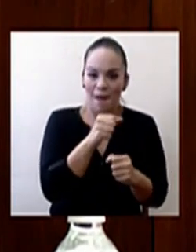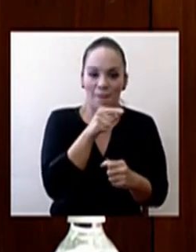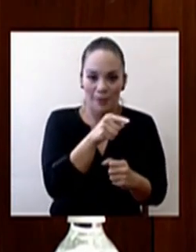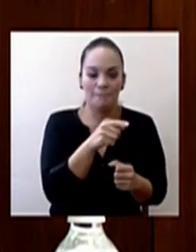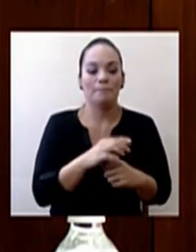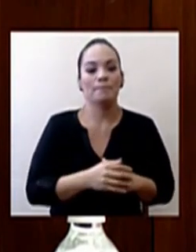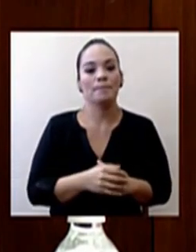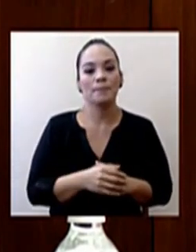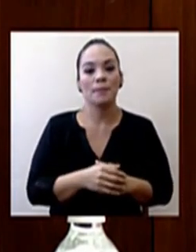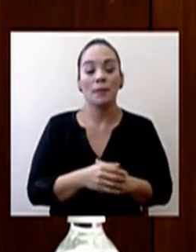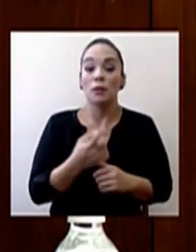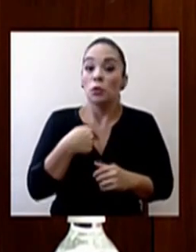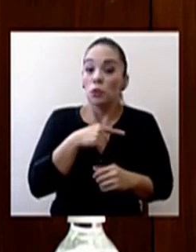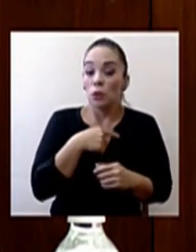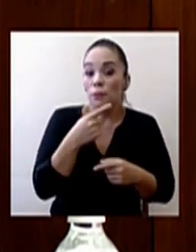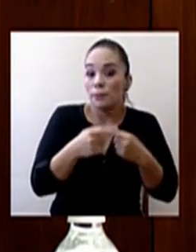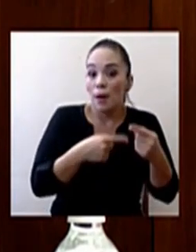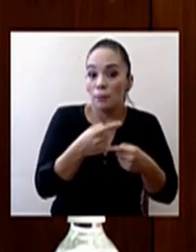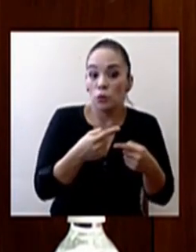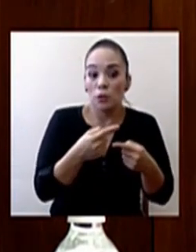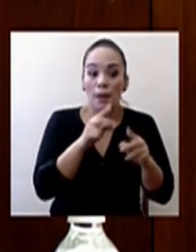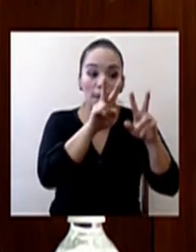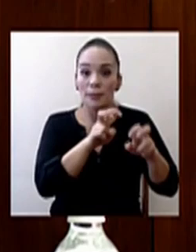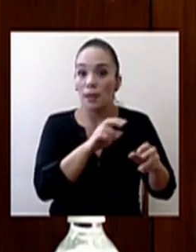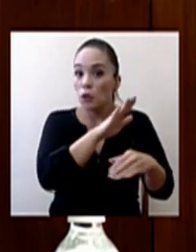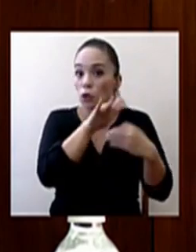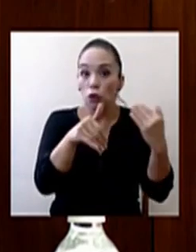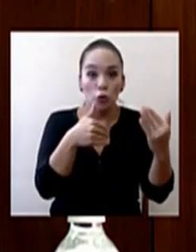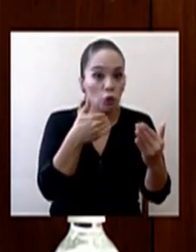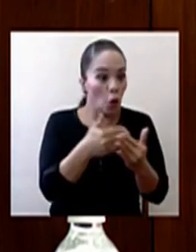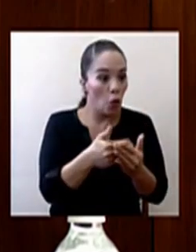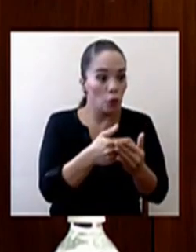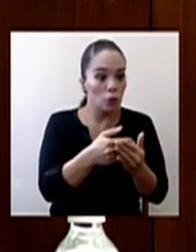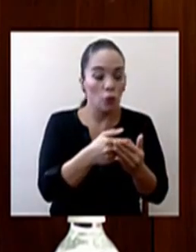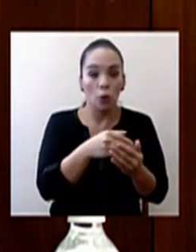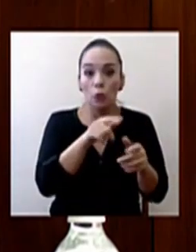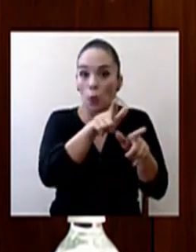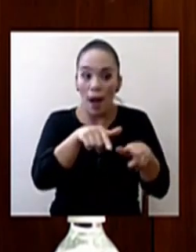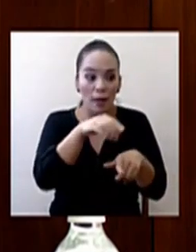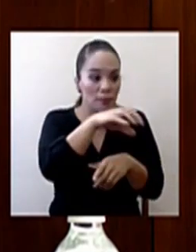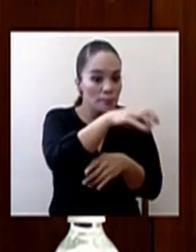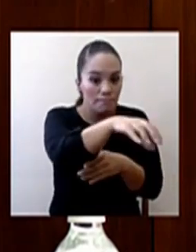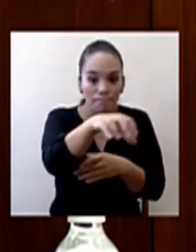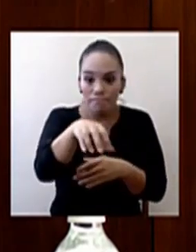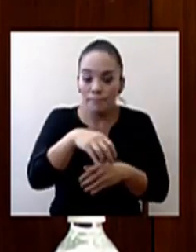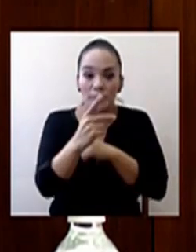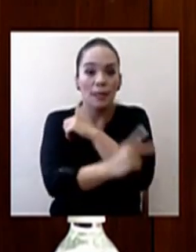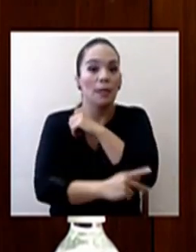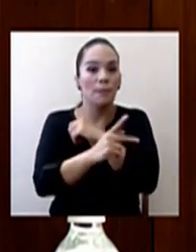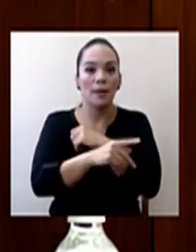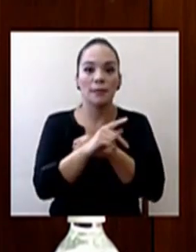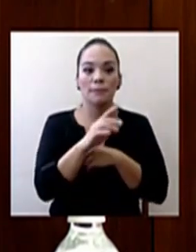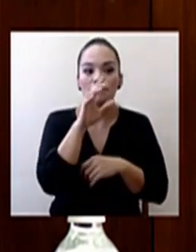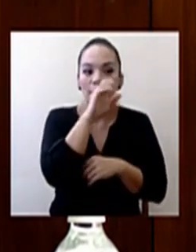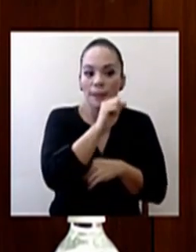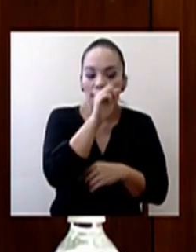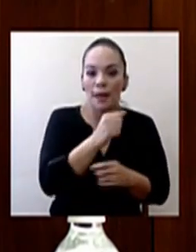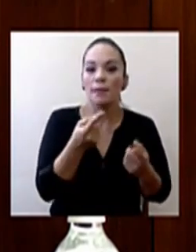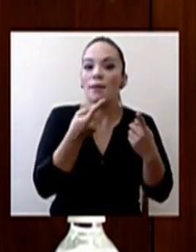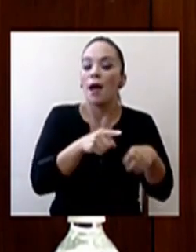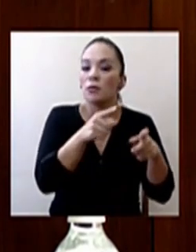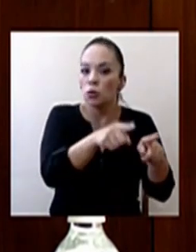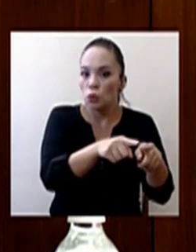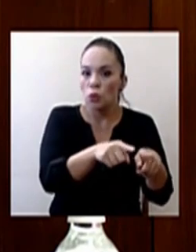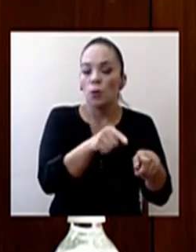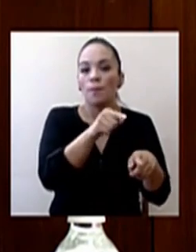vamos a explorar todos los puntos del país donde podamos detectar casos, especialmente